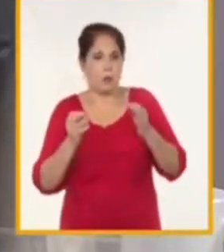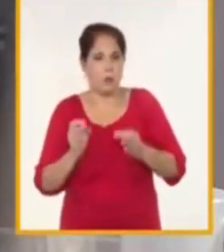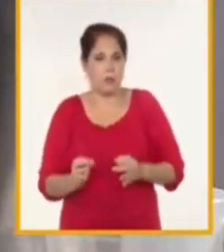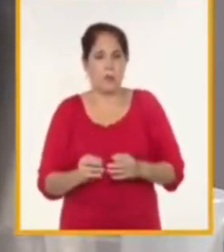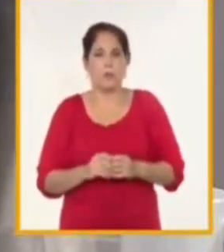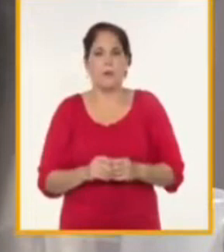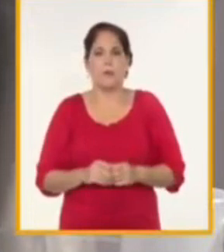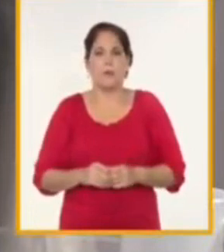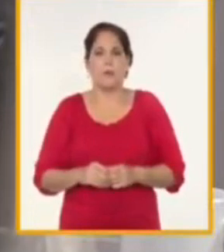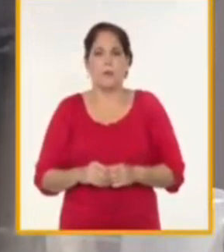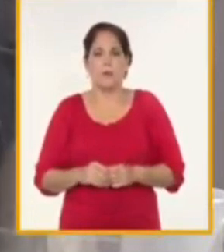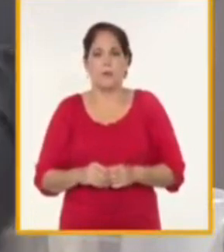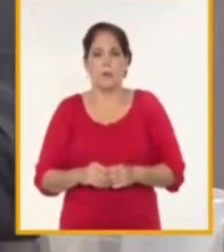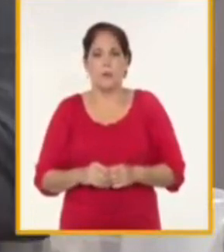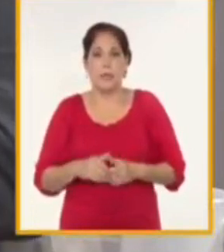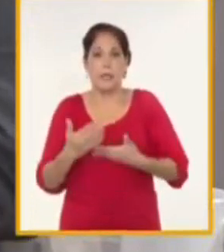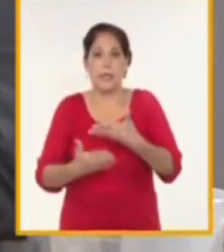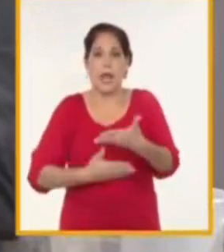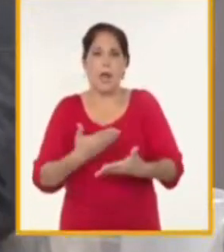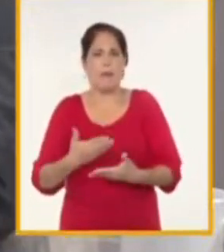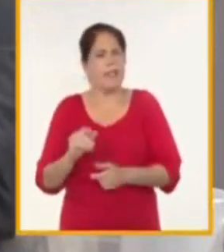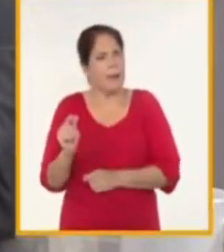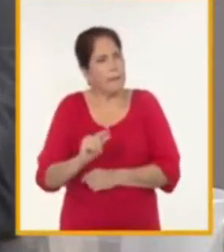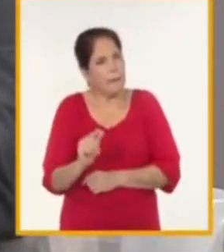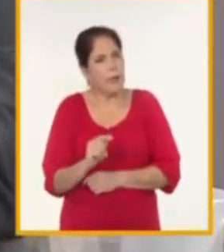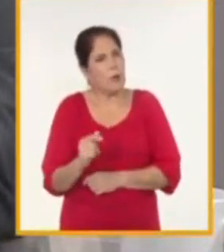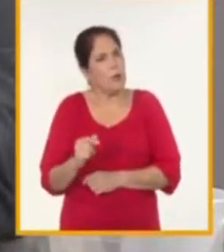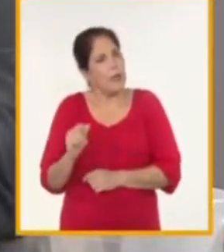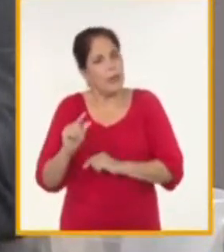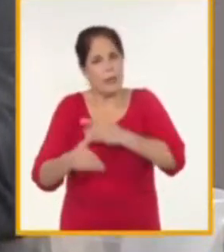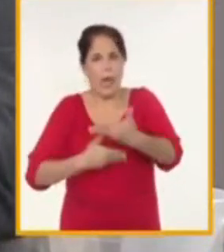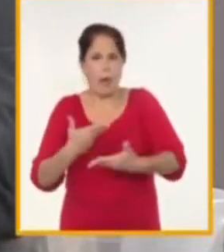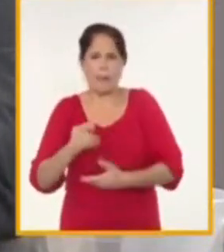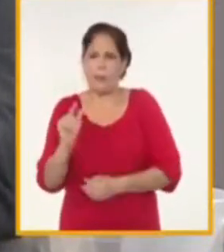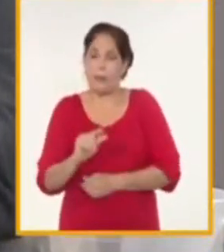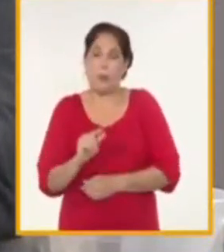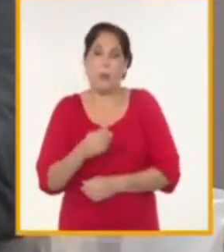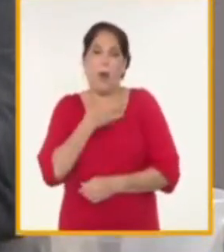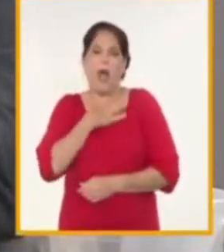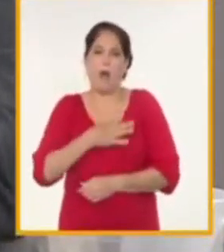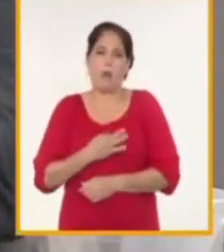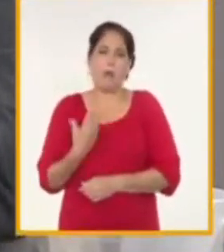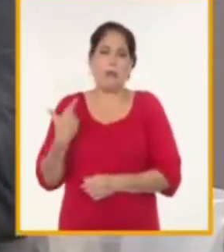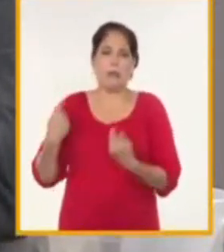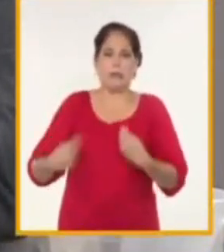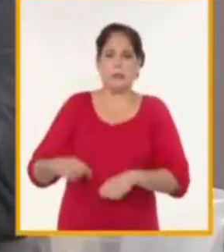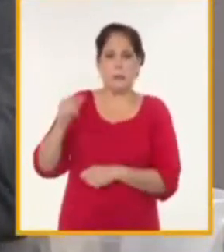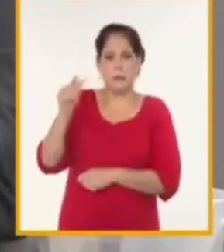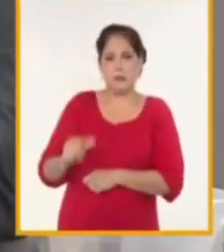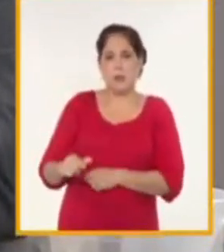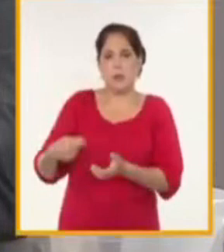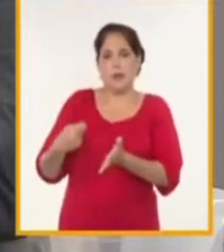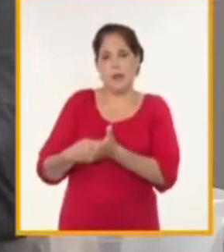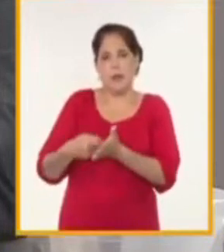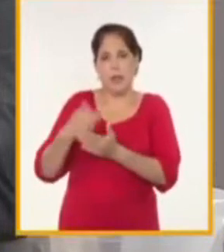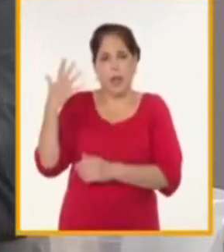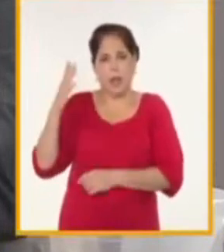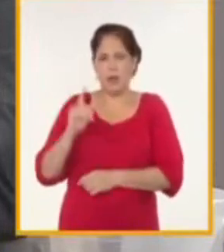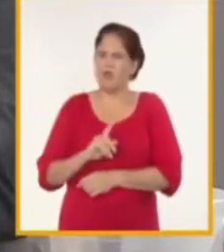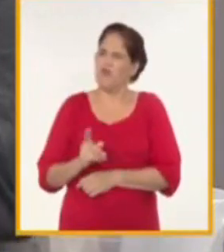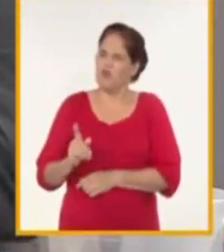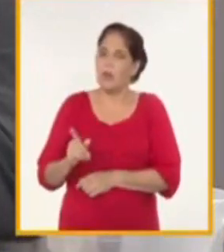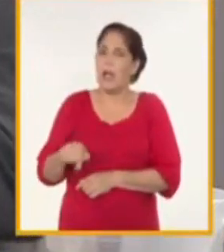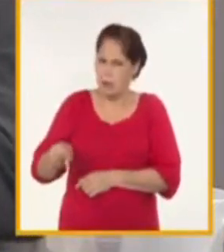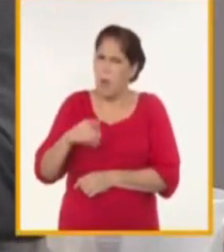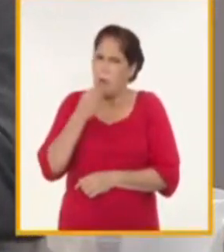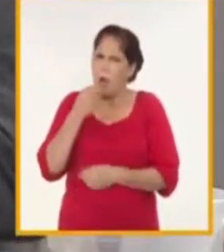menos trámites a los inversionistas que se establece yo creo que todas estas acciones es posible hacerlas porque